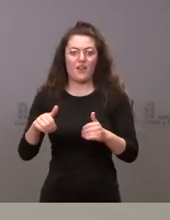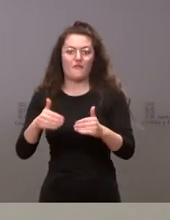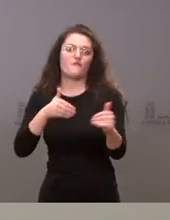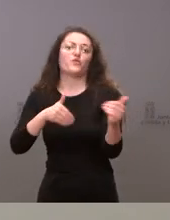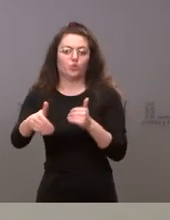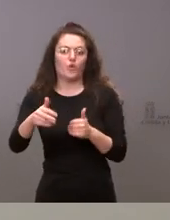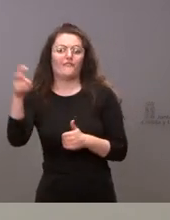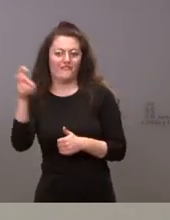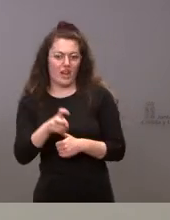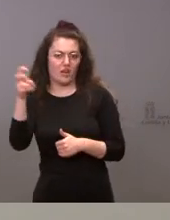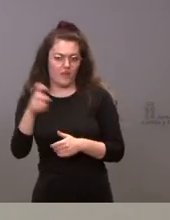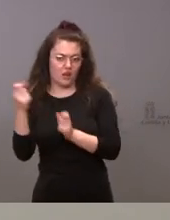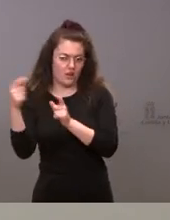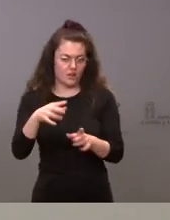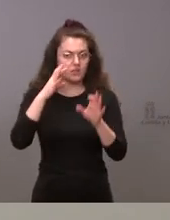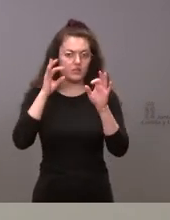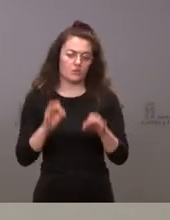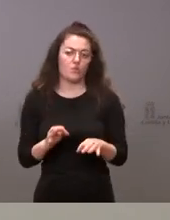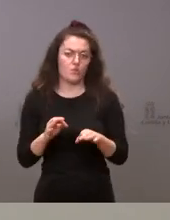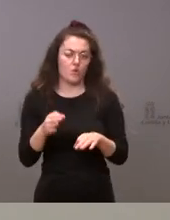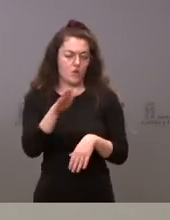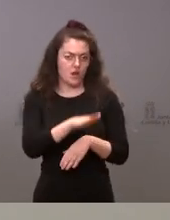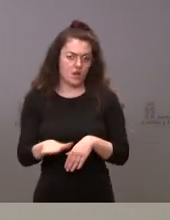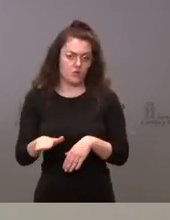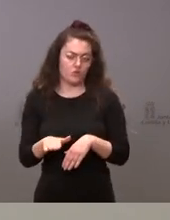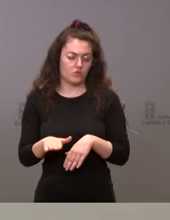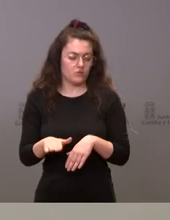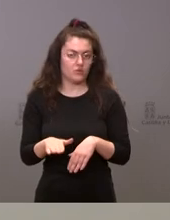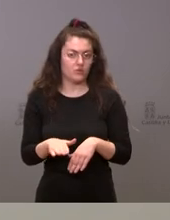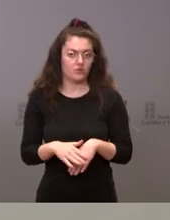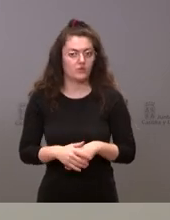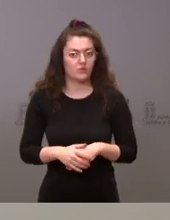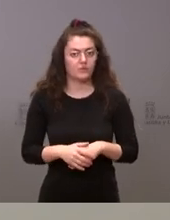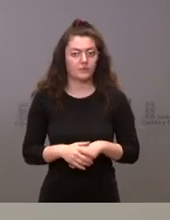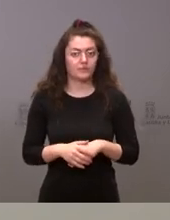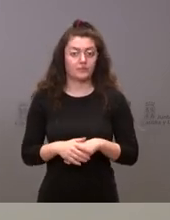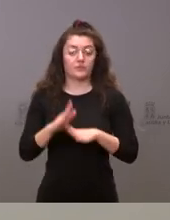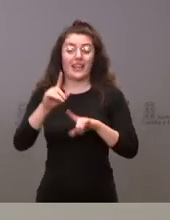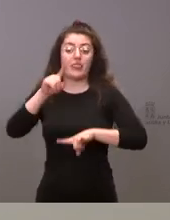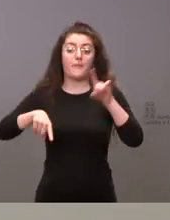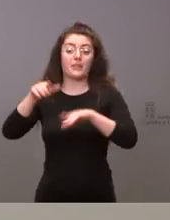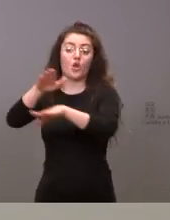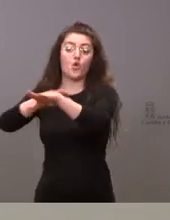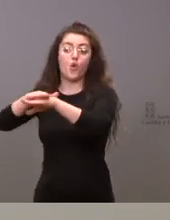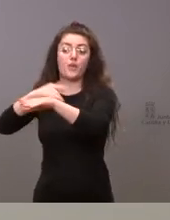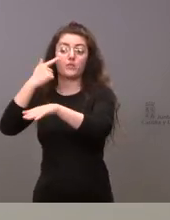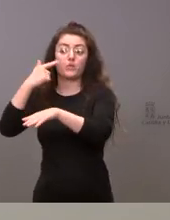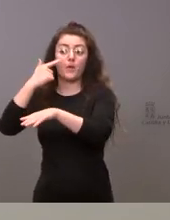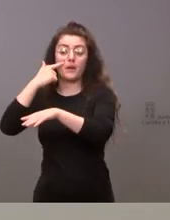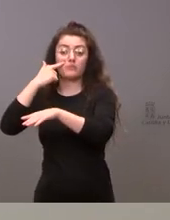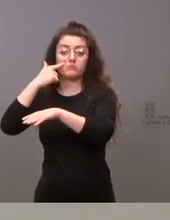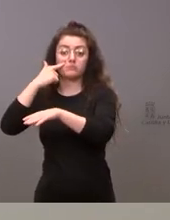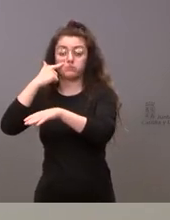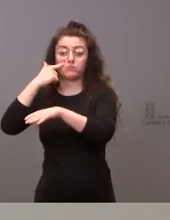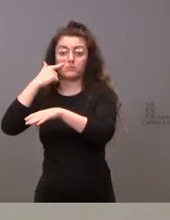menores en alguna de estas asignaciones que nos pueda realizar el gobierno de España y algunos de esos menores no